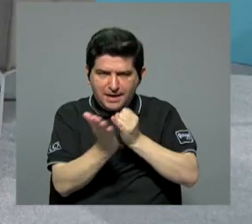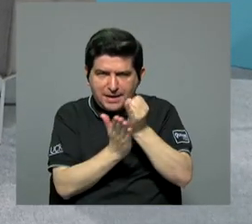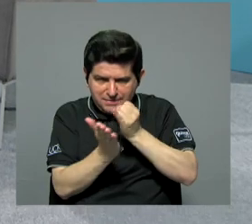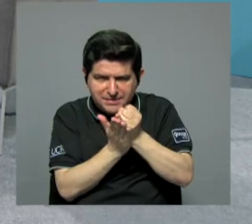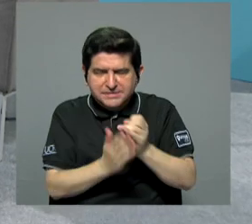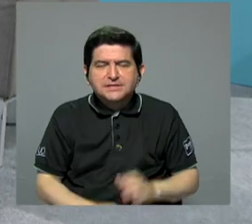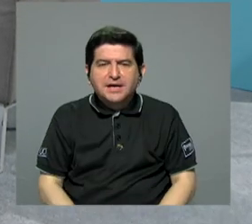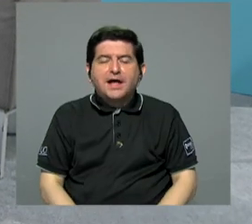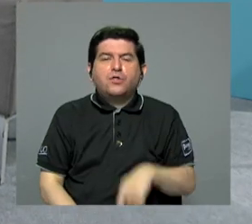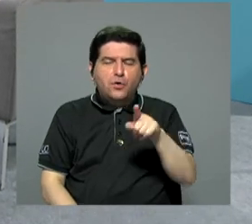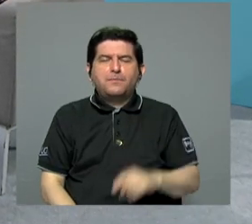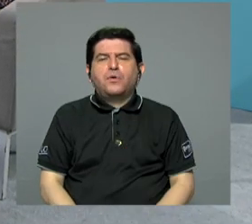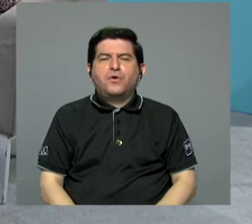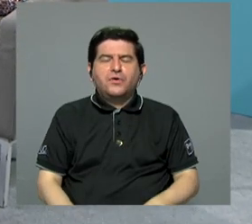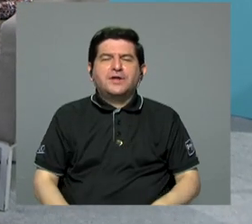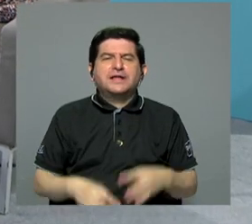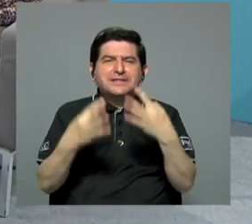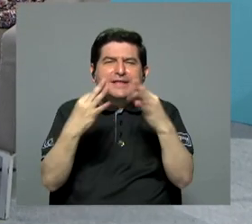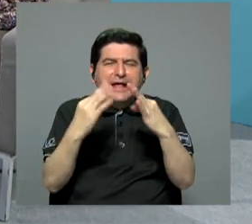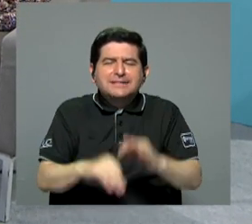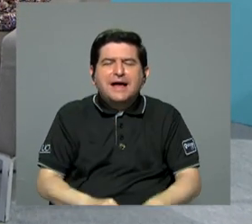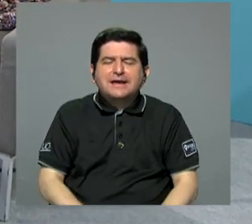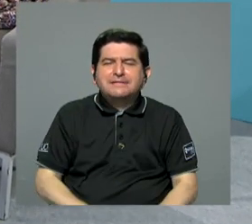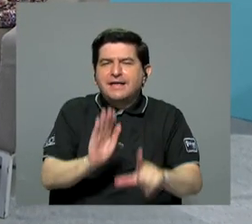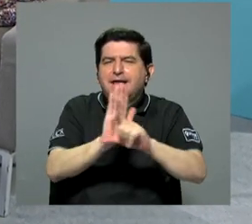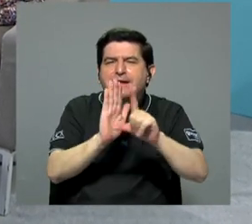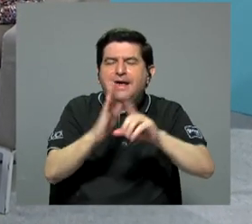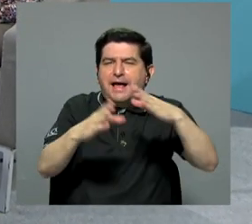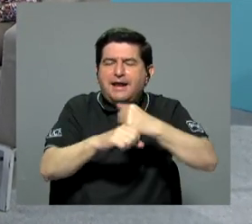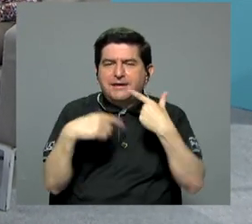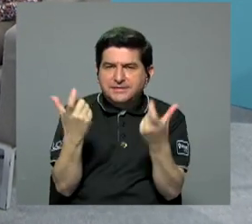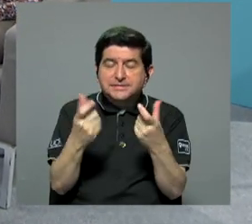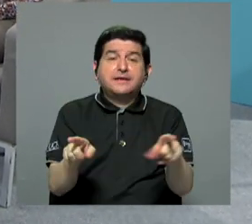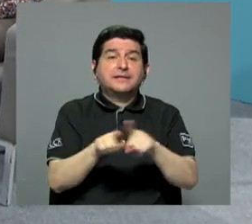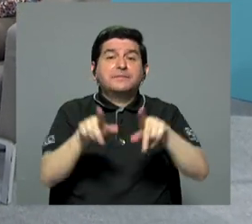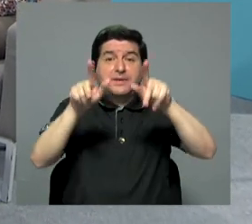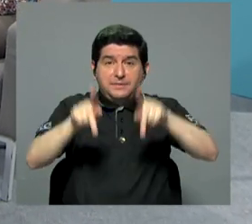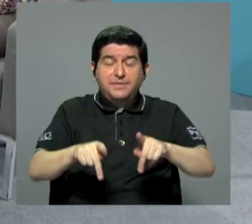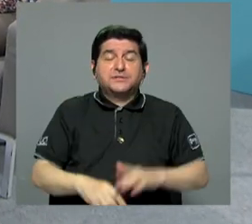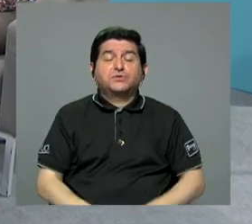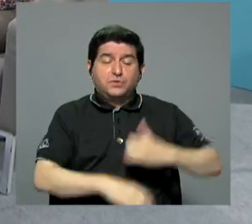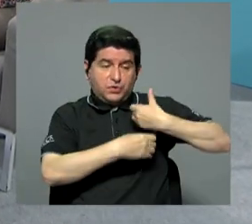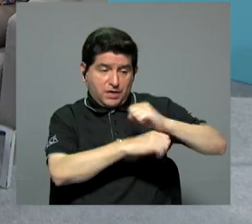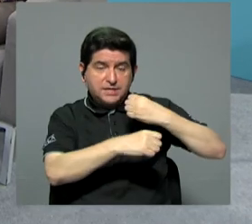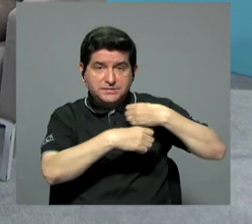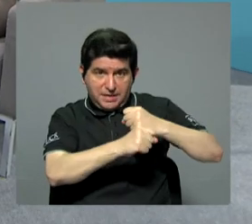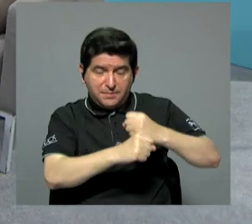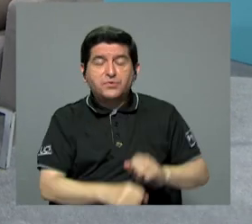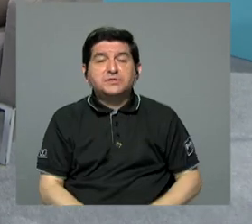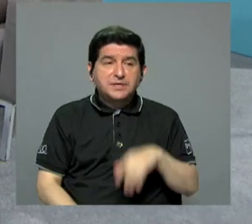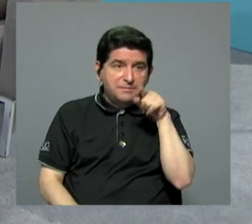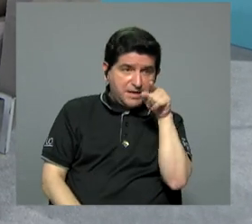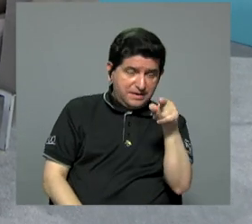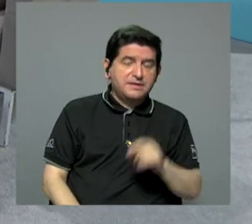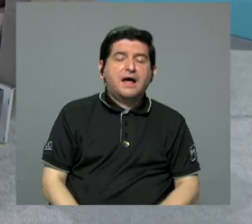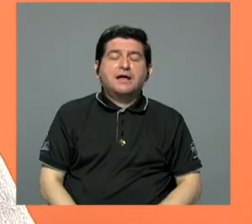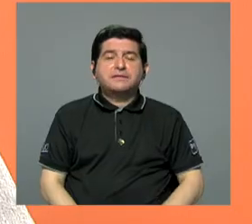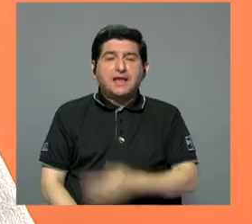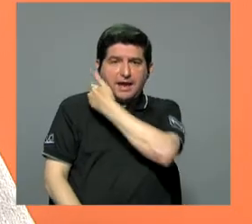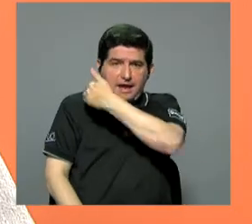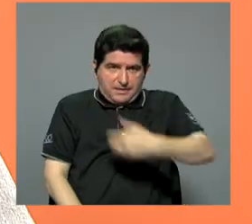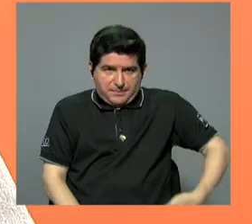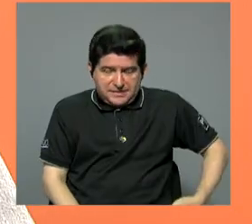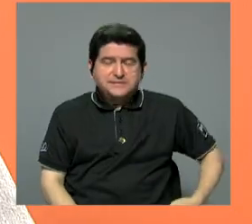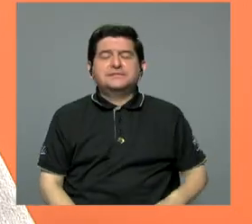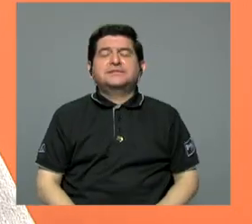legitimación de capitales. Exactamente. Justamente también se investigan otras figuras de la Municipalidad de Corredores como al presidente del Consejo Municipal.